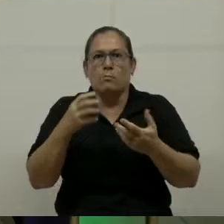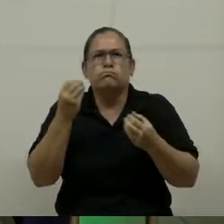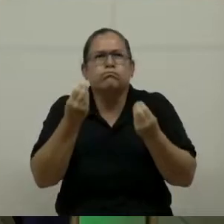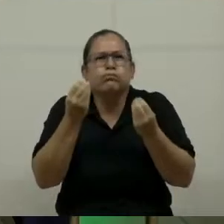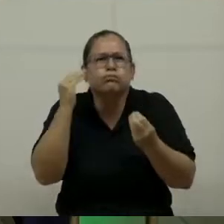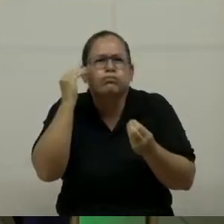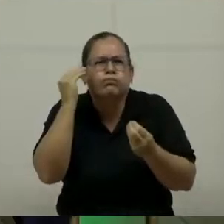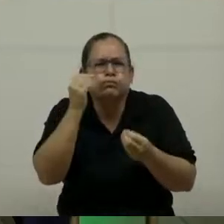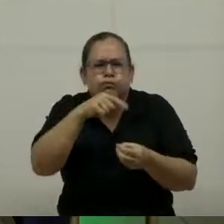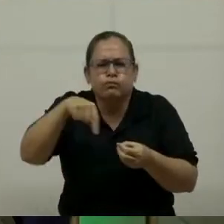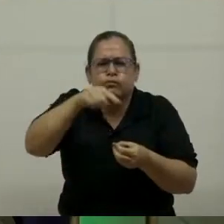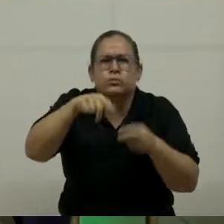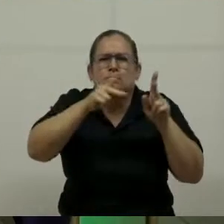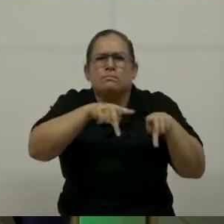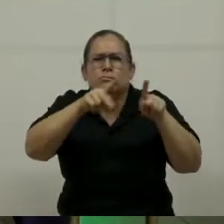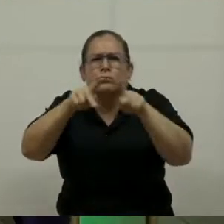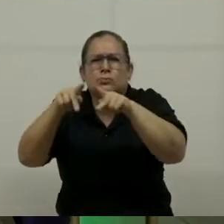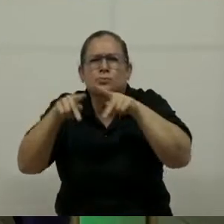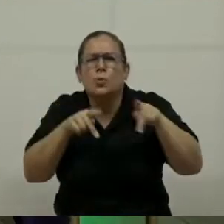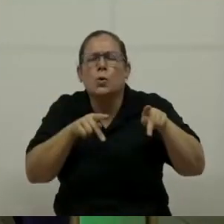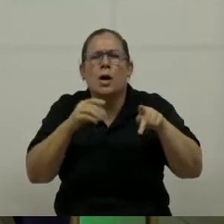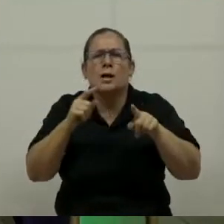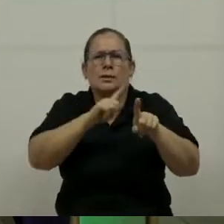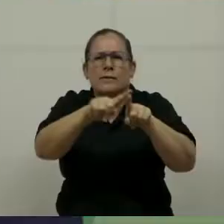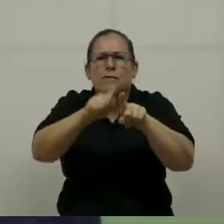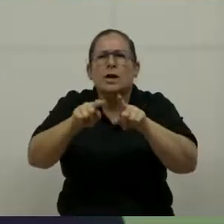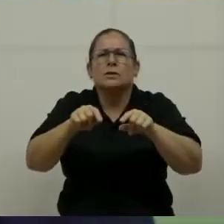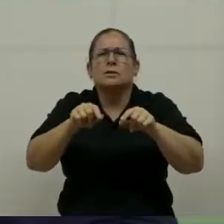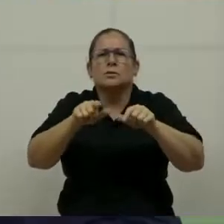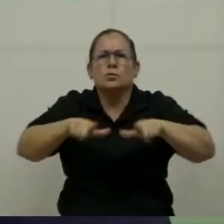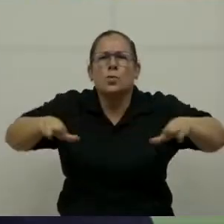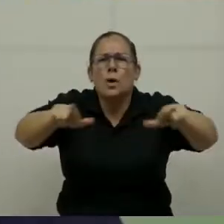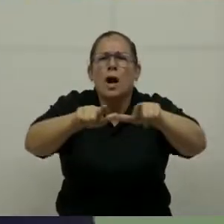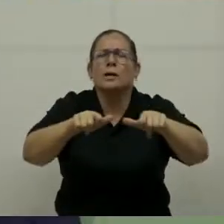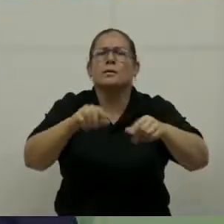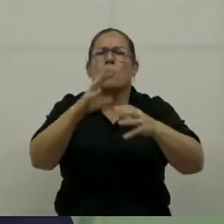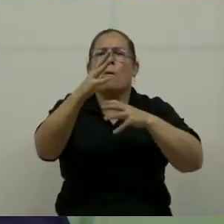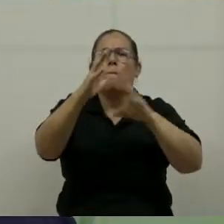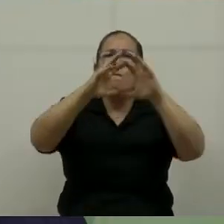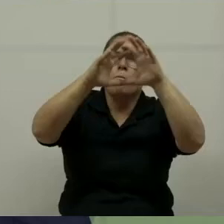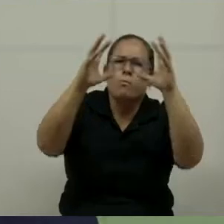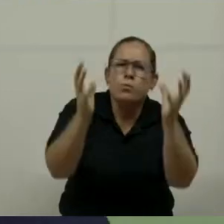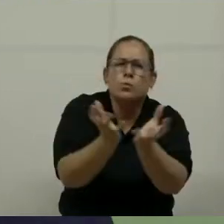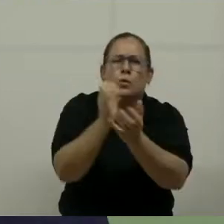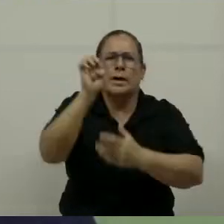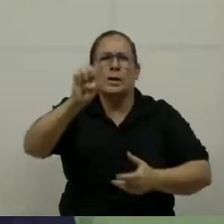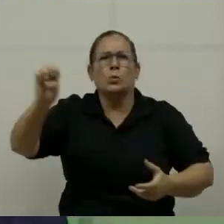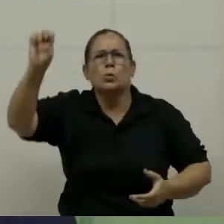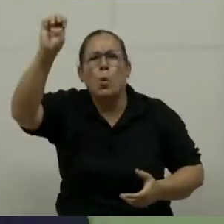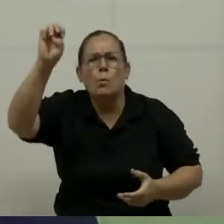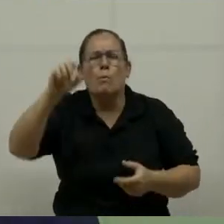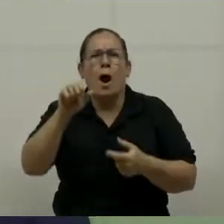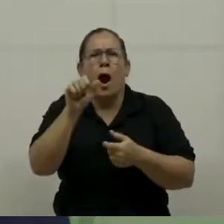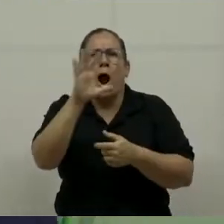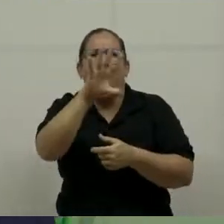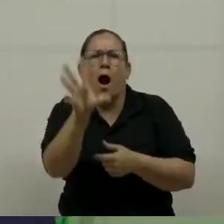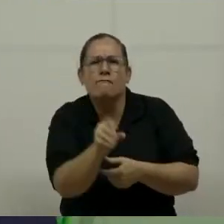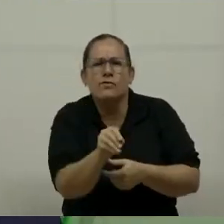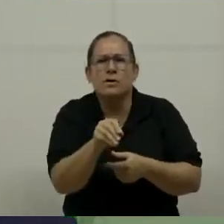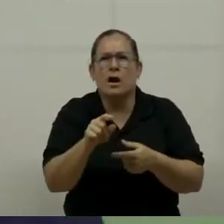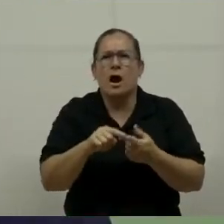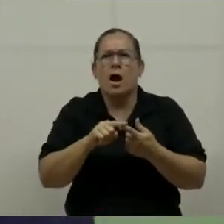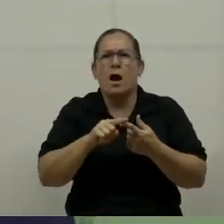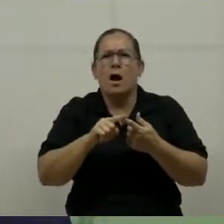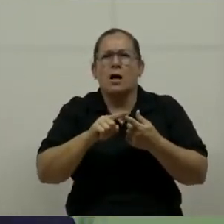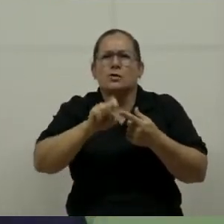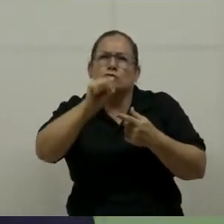conocimiento, gente de diferentes partes del mundo. Teníamos gente en Europa, teníamos gente en África, en América del